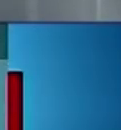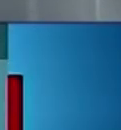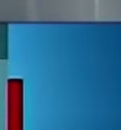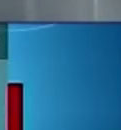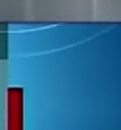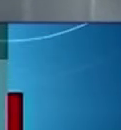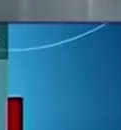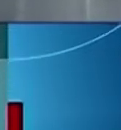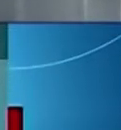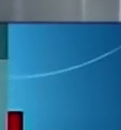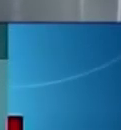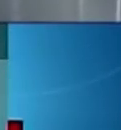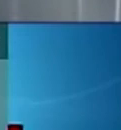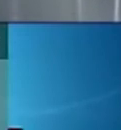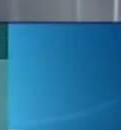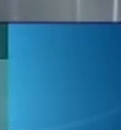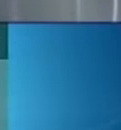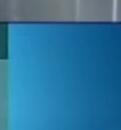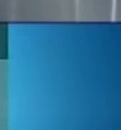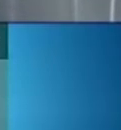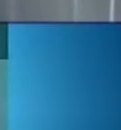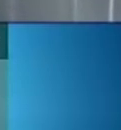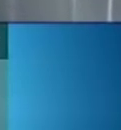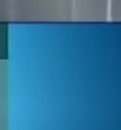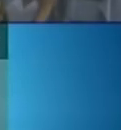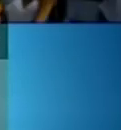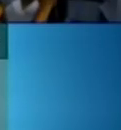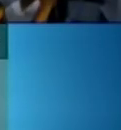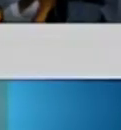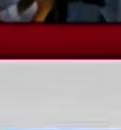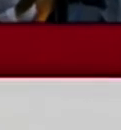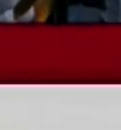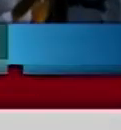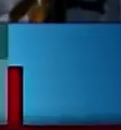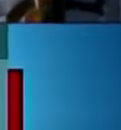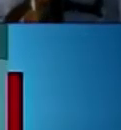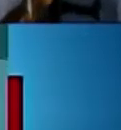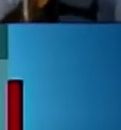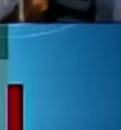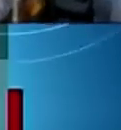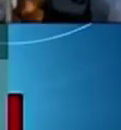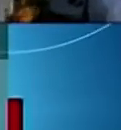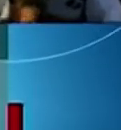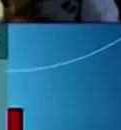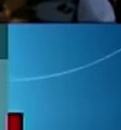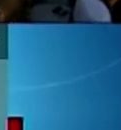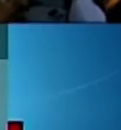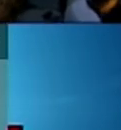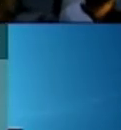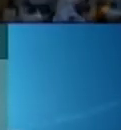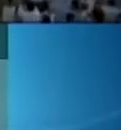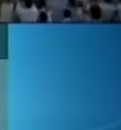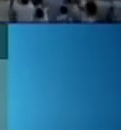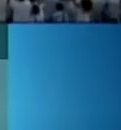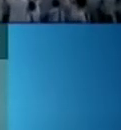en Colombia se iba a exportar. O sea, se iba a utilizar como un ejemplo en otras partes del mundo para conseguir la paz entre grupos armados. En